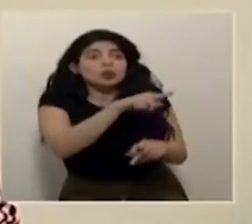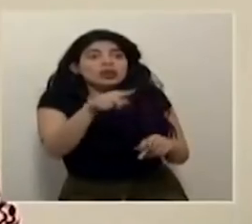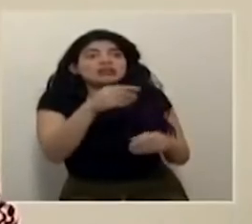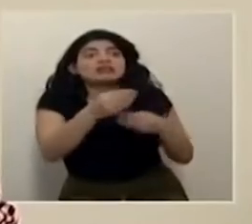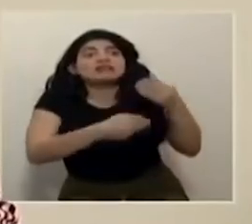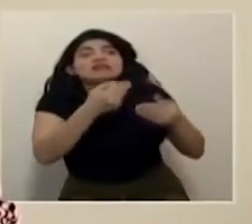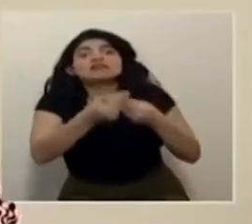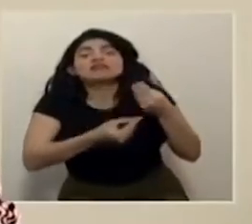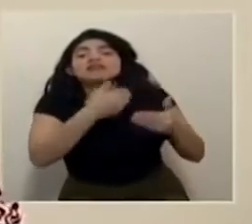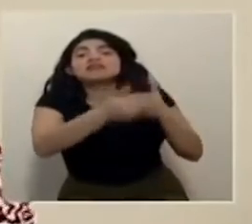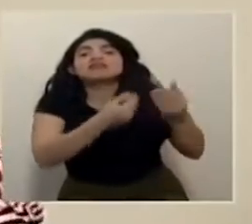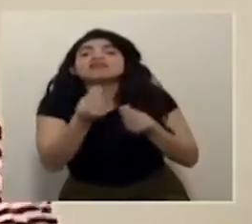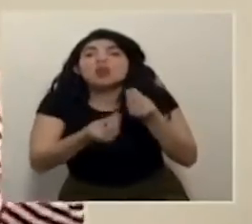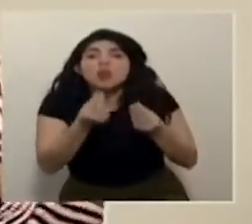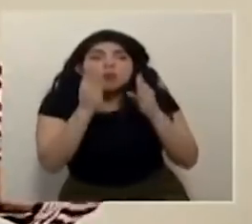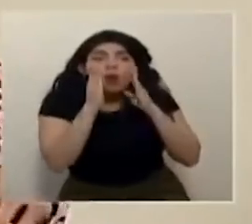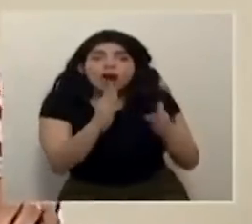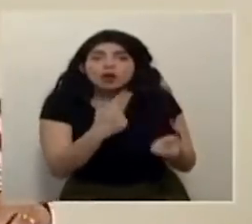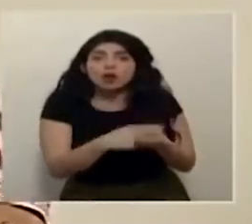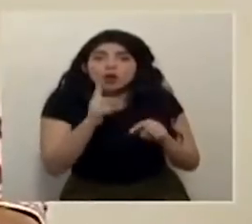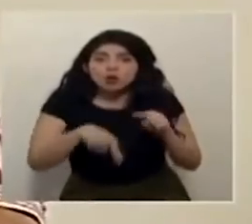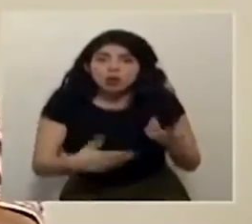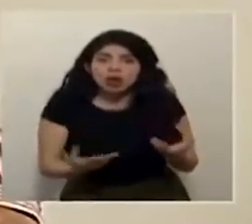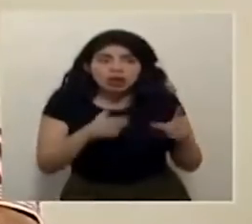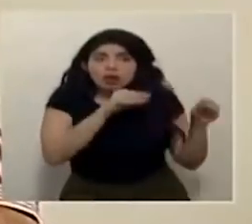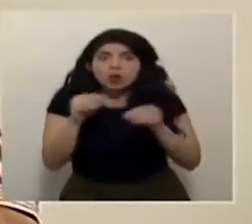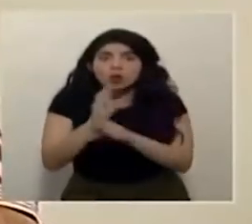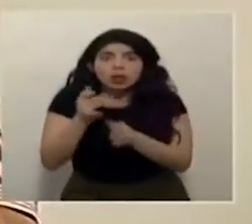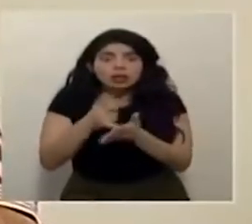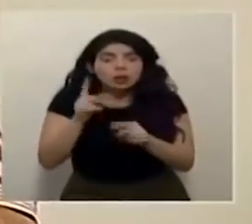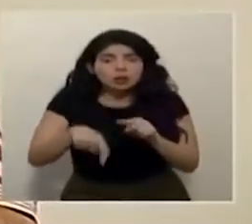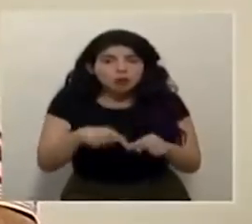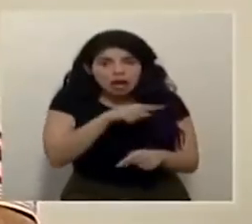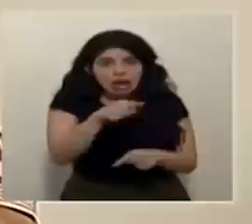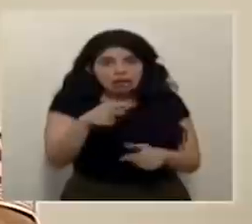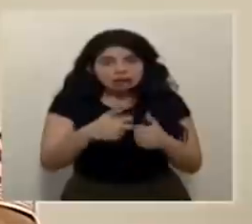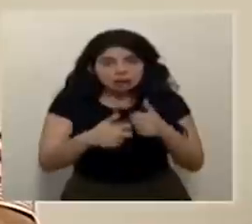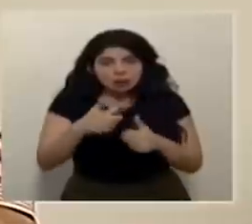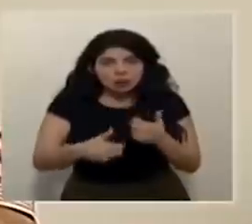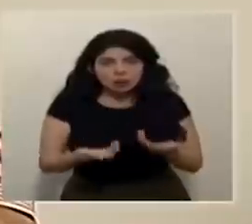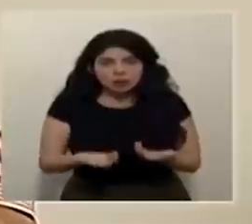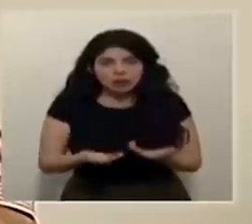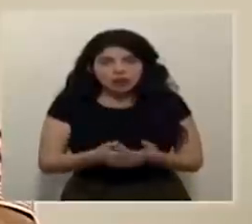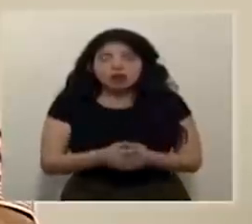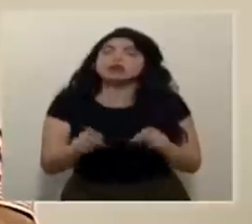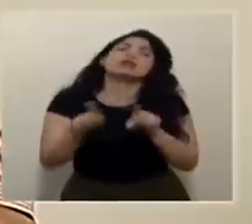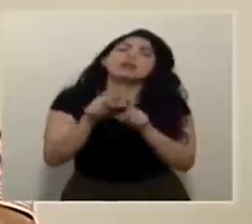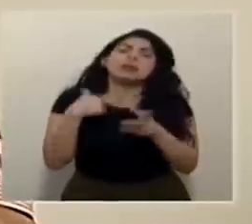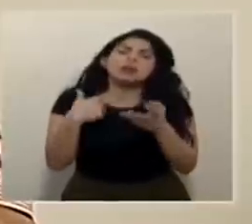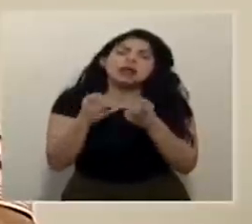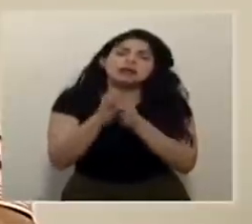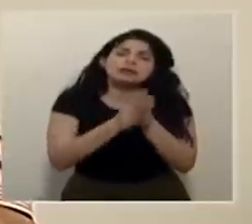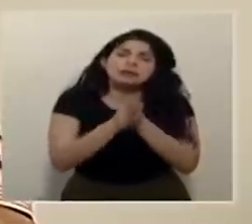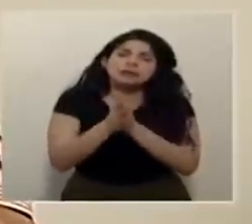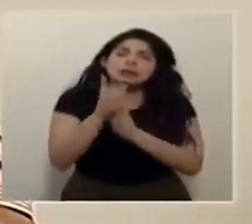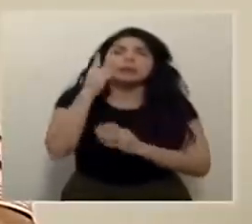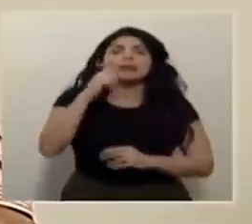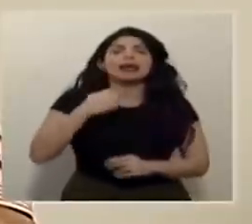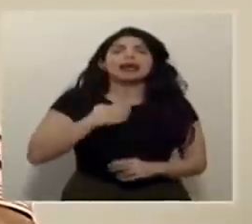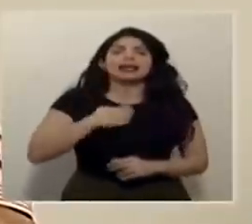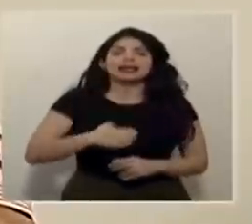eventualmente con una atención en una unidad de cuidados intensivos. También quería aprovechar para desearle